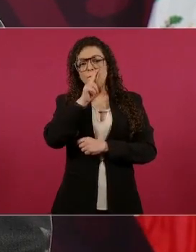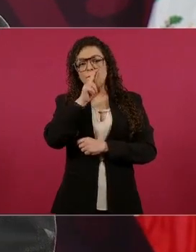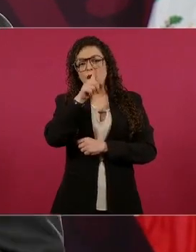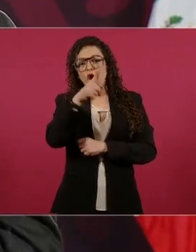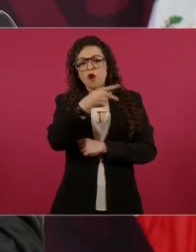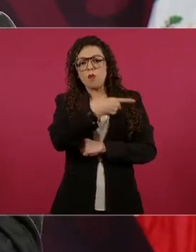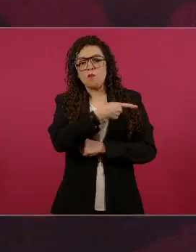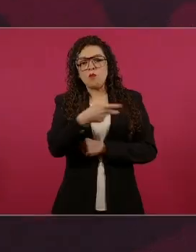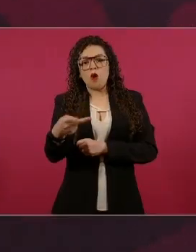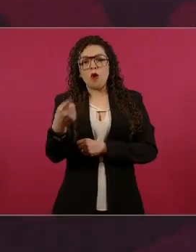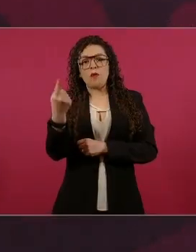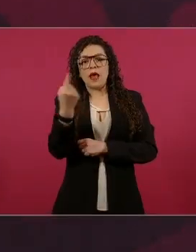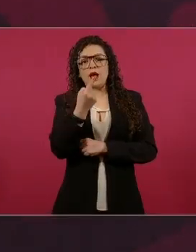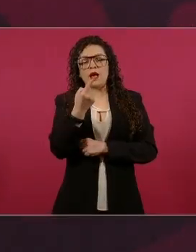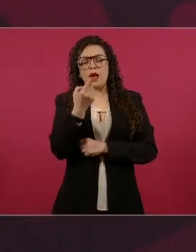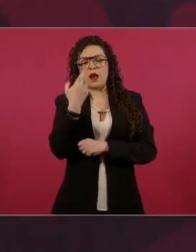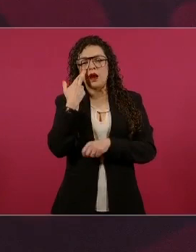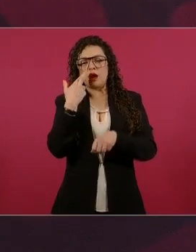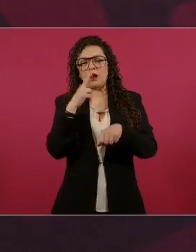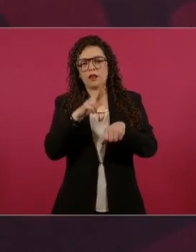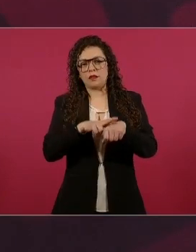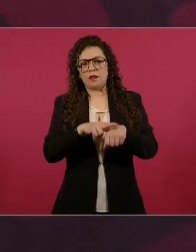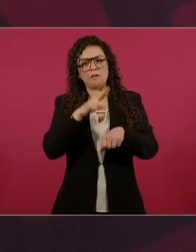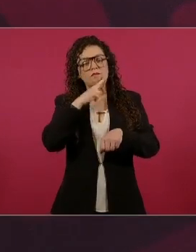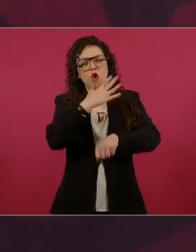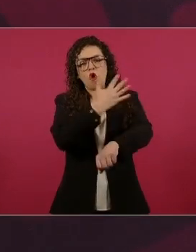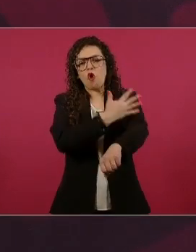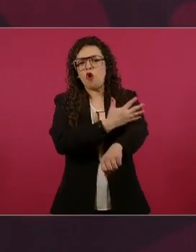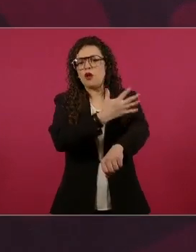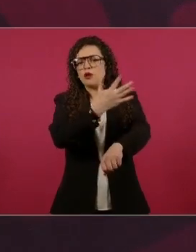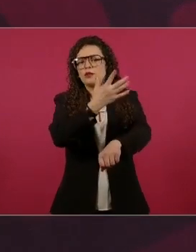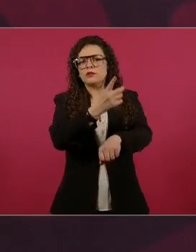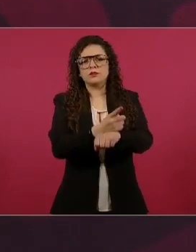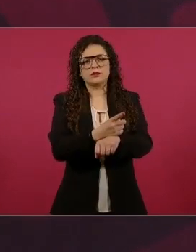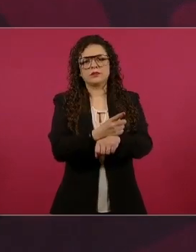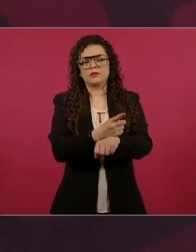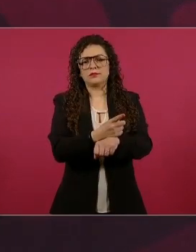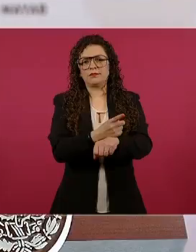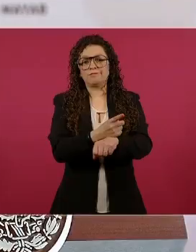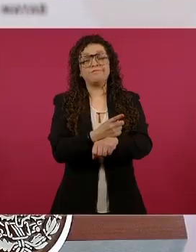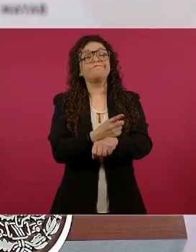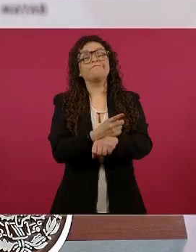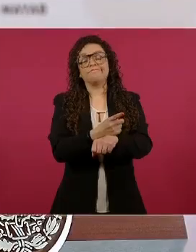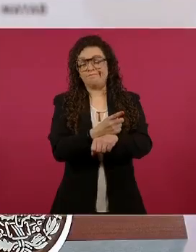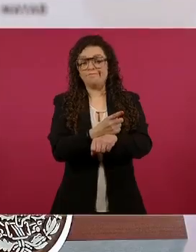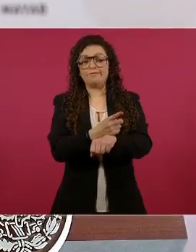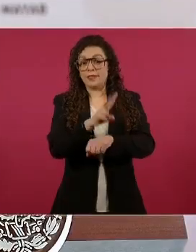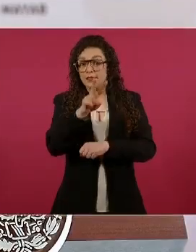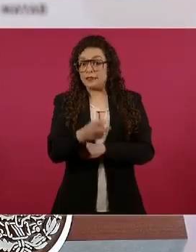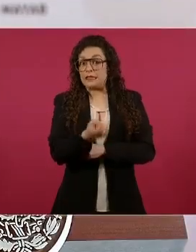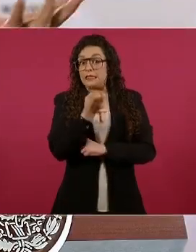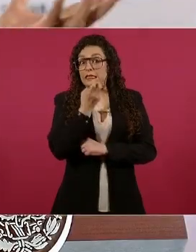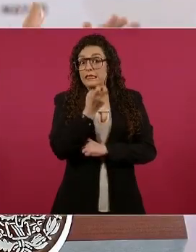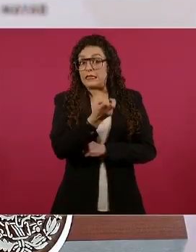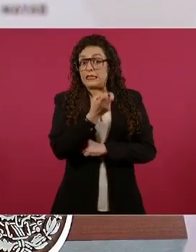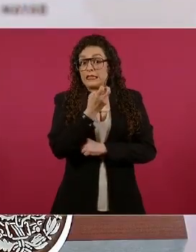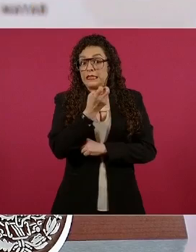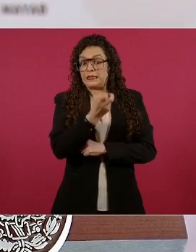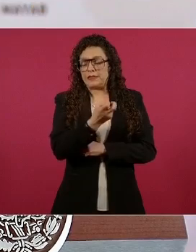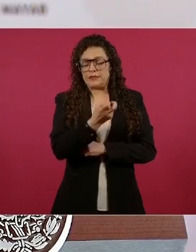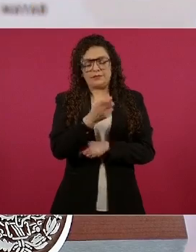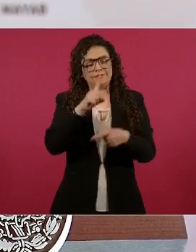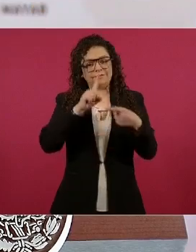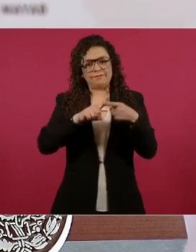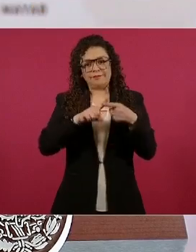Entonces, eso es lo primero y al final es el amor al